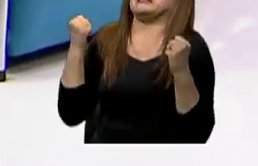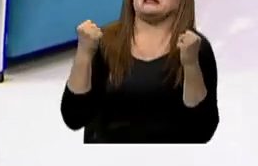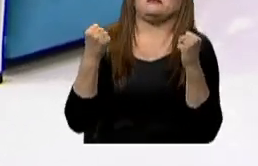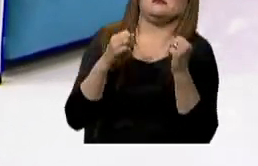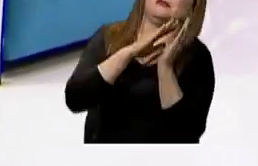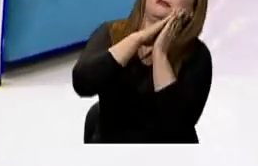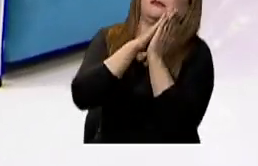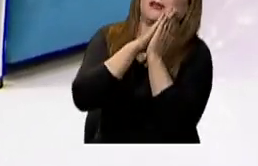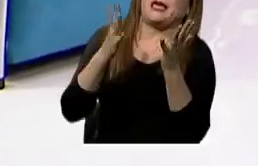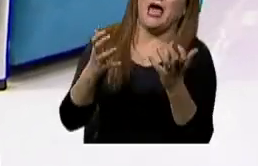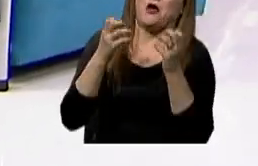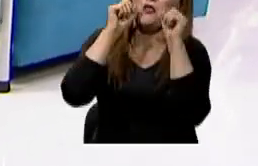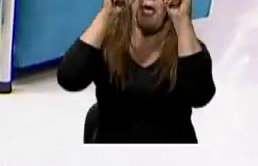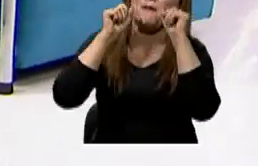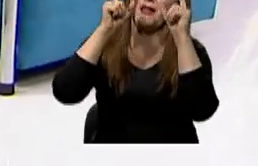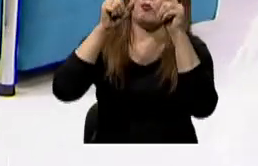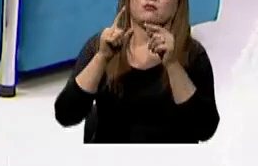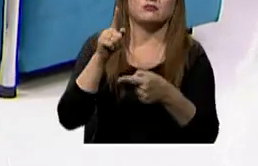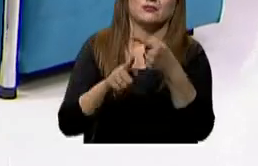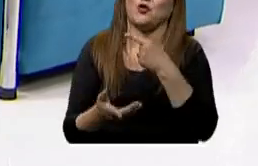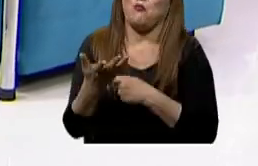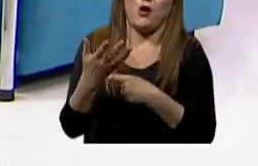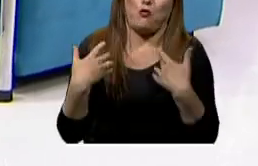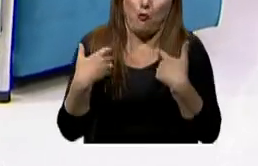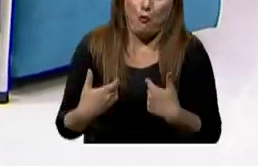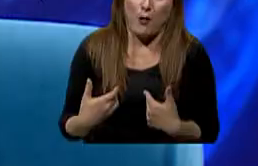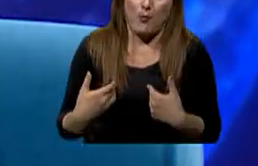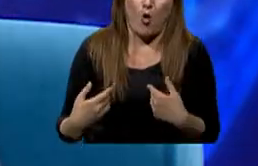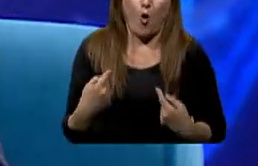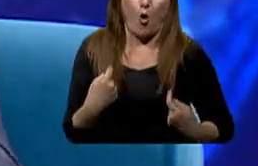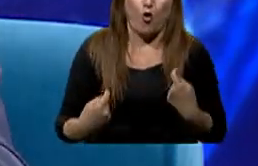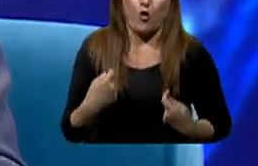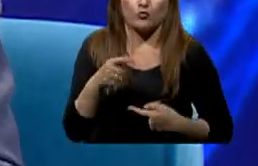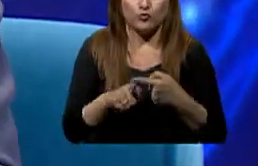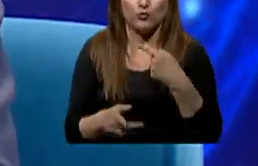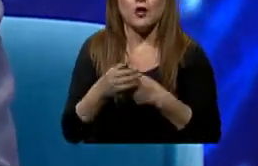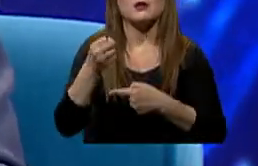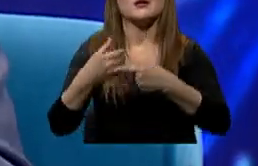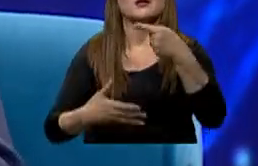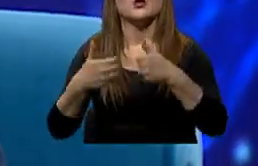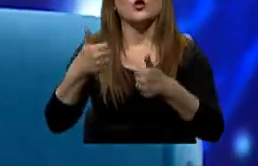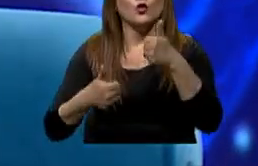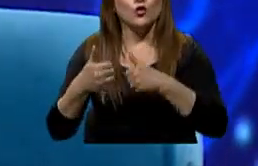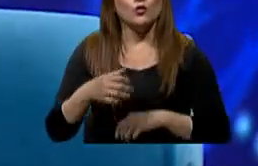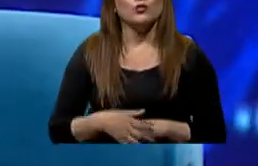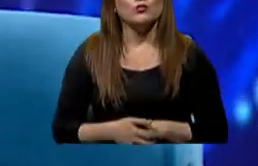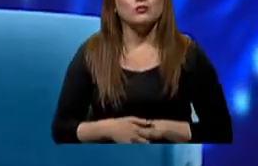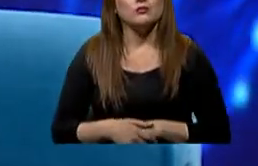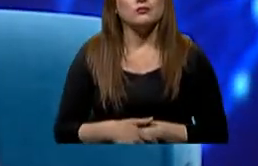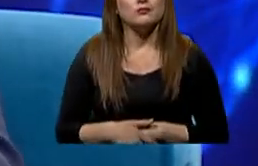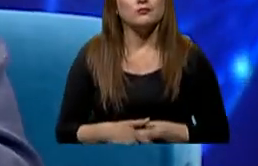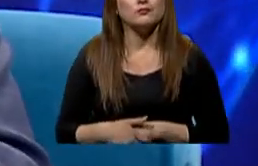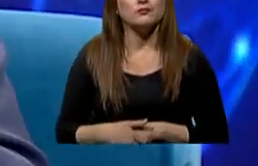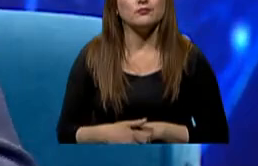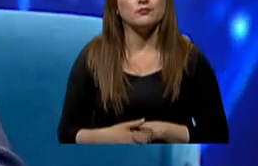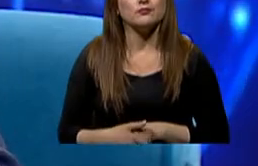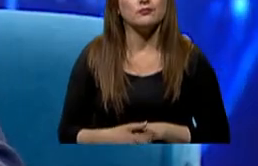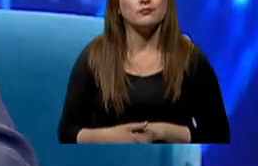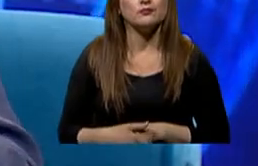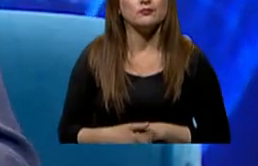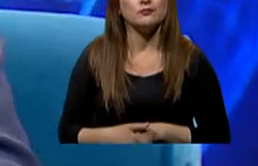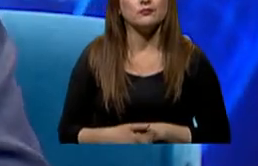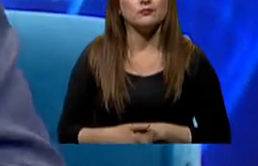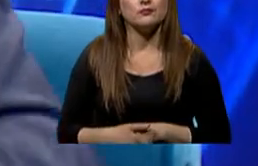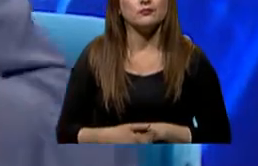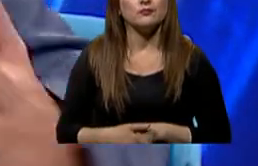porque uno siente que está despierto, pero no le responden. ¿Este tipo de características en esos pacientes son lo que podría gatillar